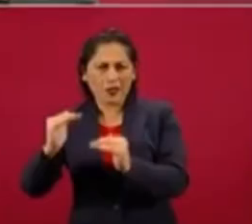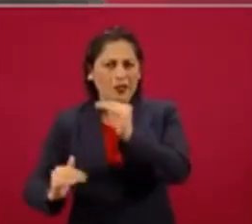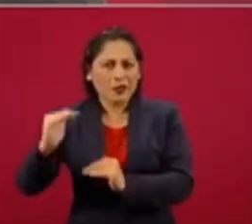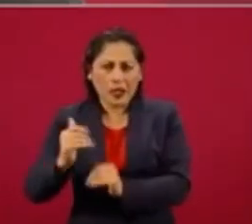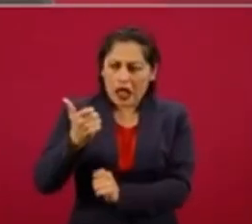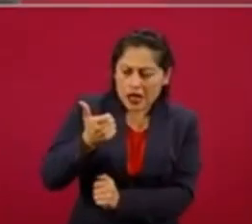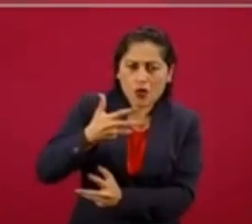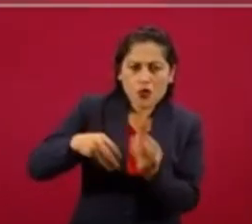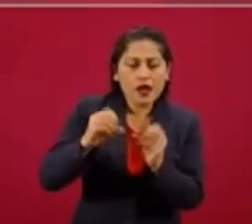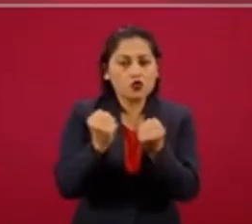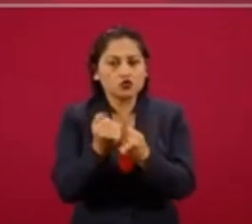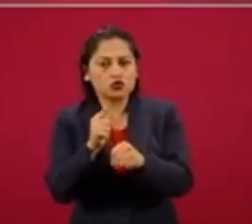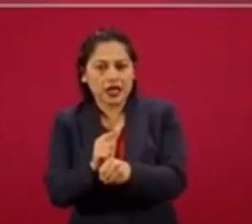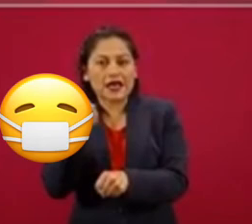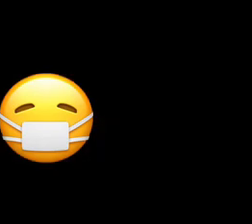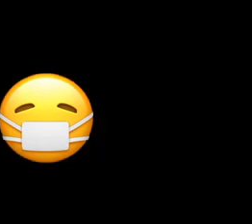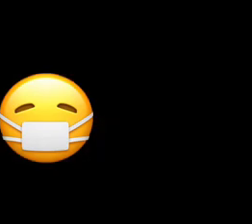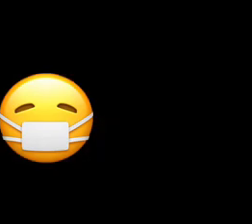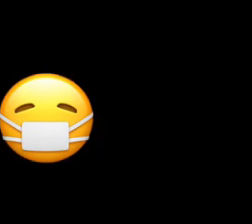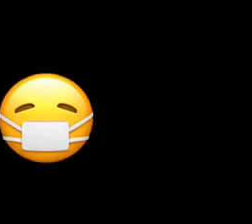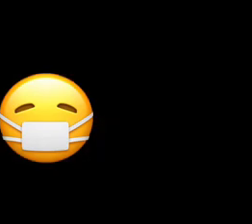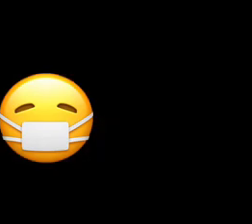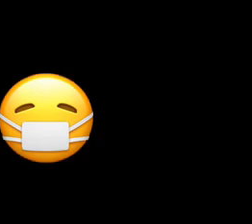social que produjo el modelo económico neoliberal.